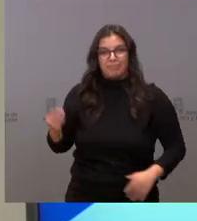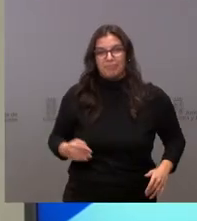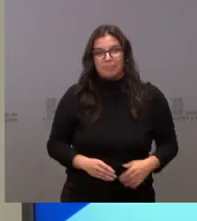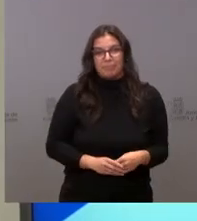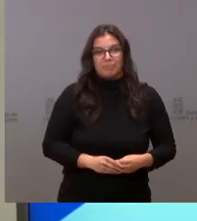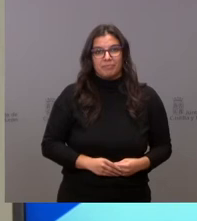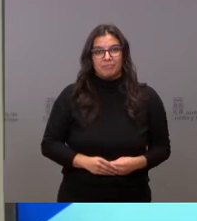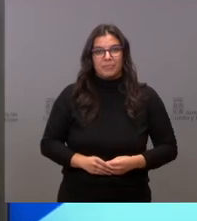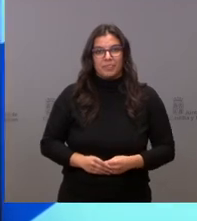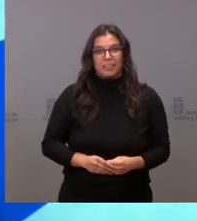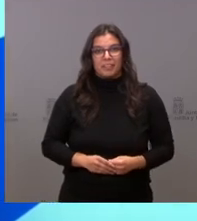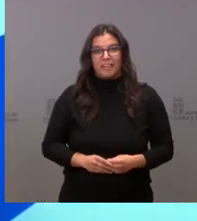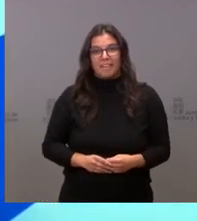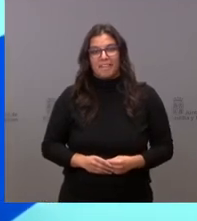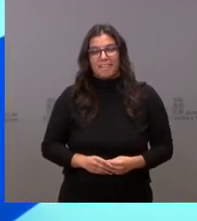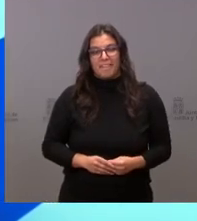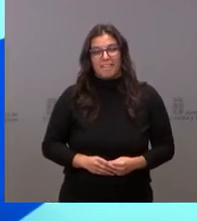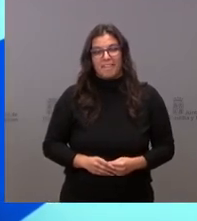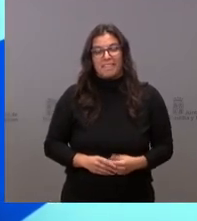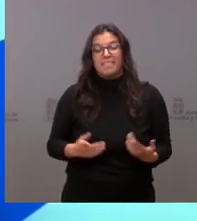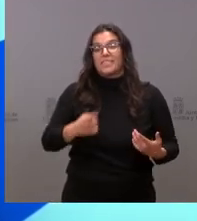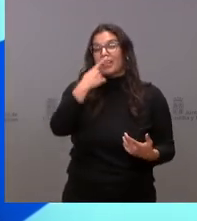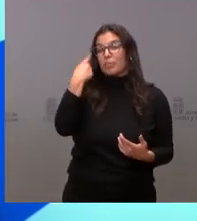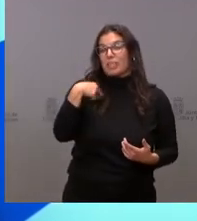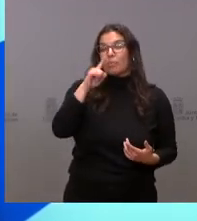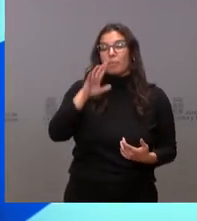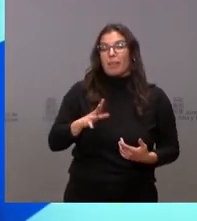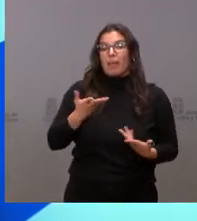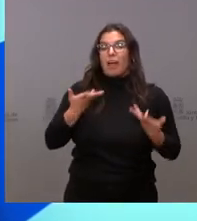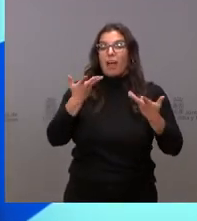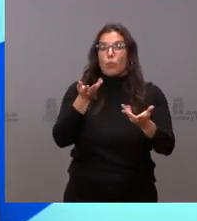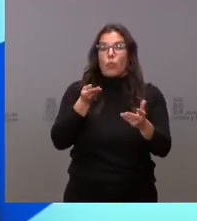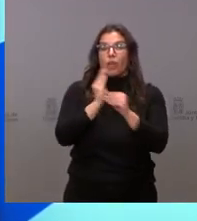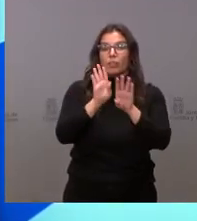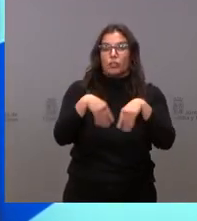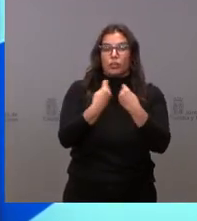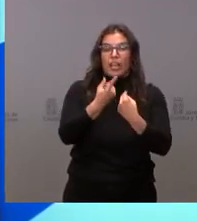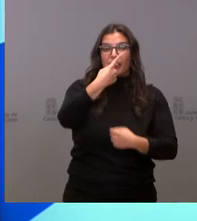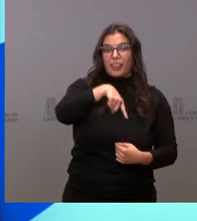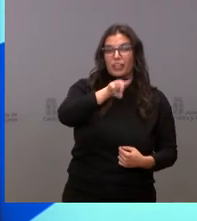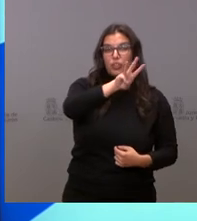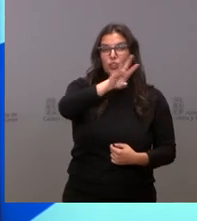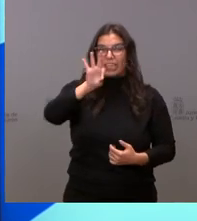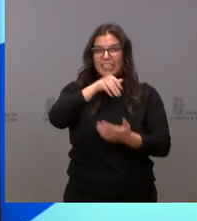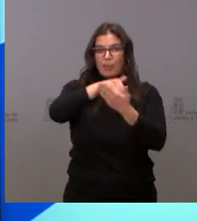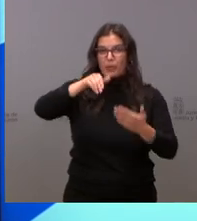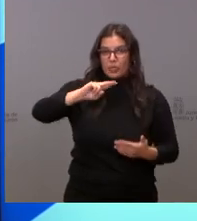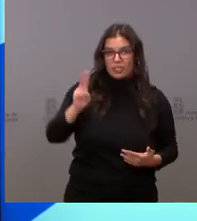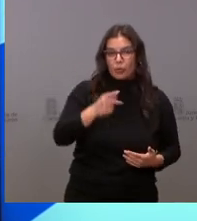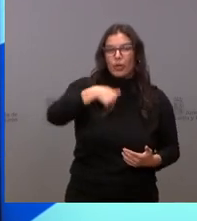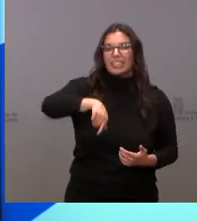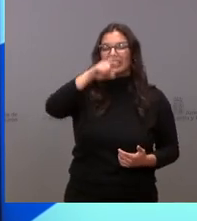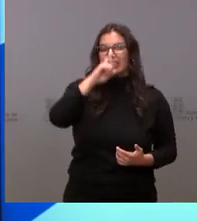Creo que lo tienen ustedes en la documentación. El año pasado me parece que esas ayudas ascendían a 130 millones de euros y este año